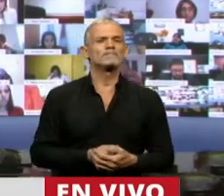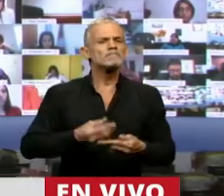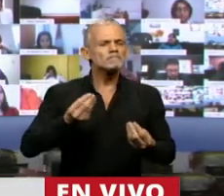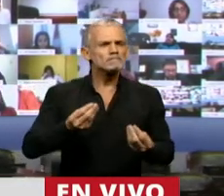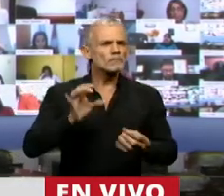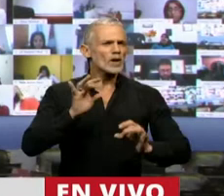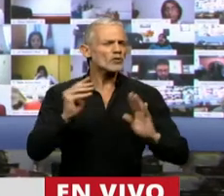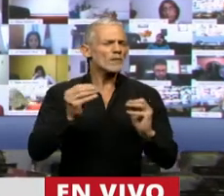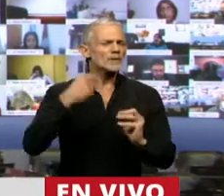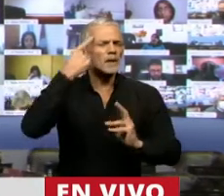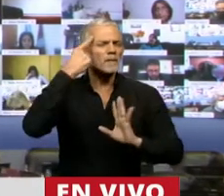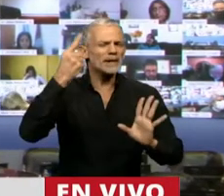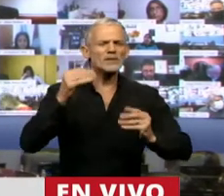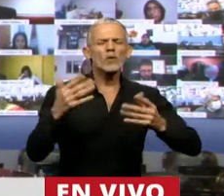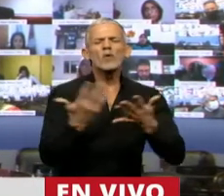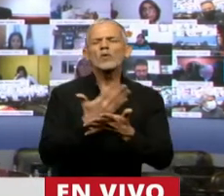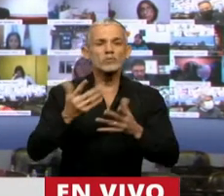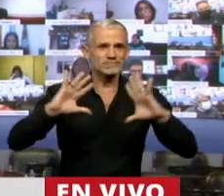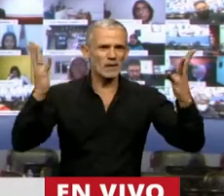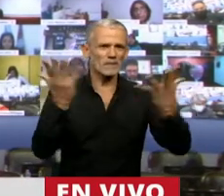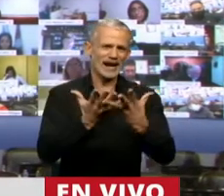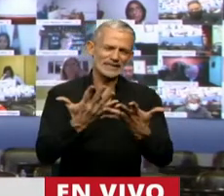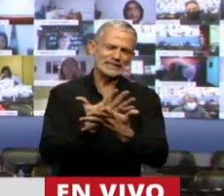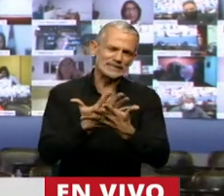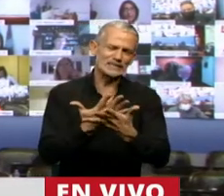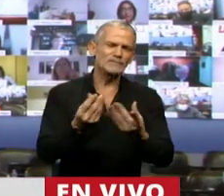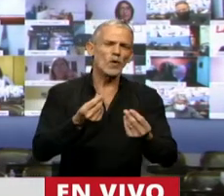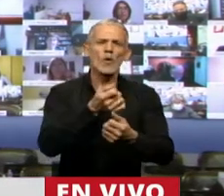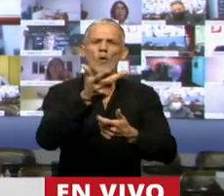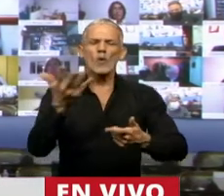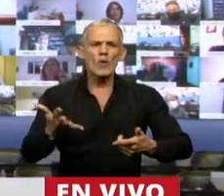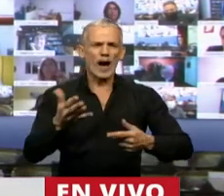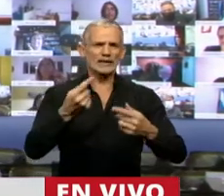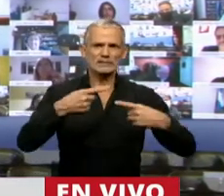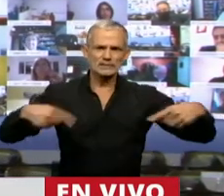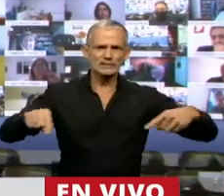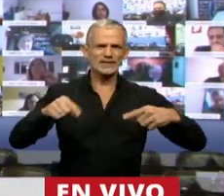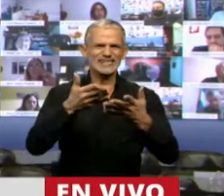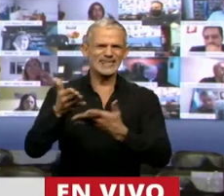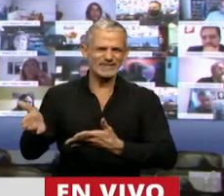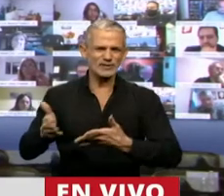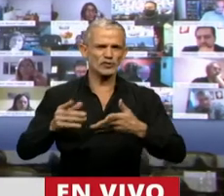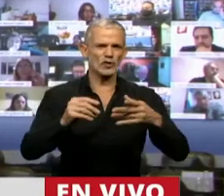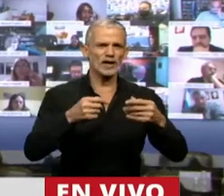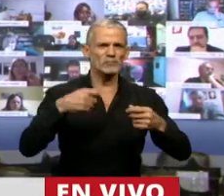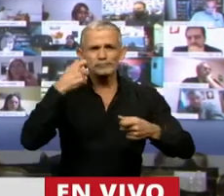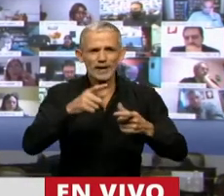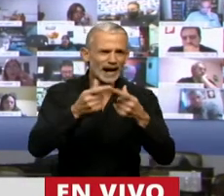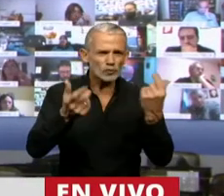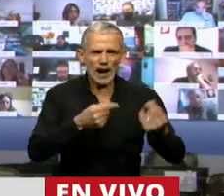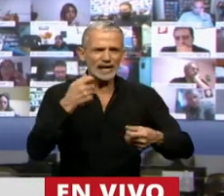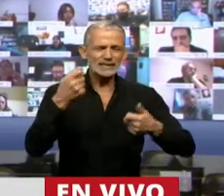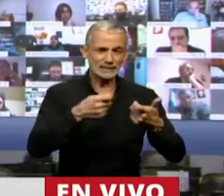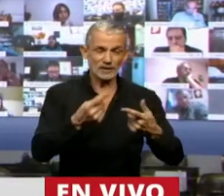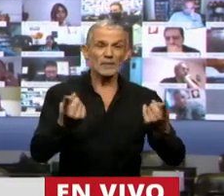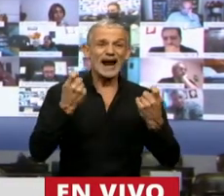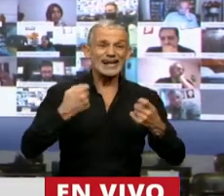solo para que tengamos una idea de lo que sufre el planeta, la cantidad de recursos y servicios del ecosistema requerido para abastecer